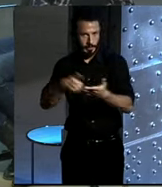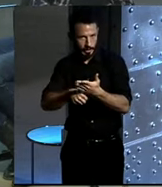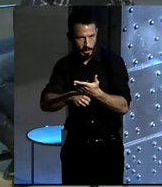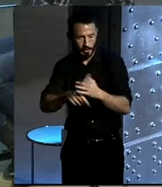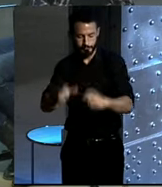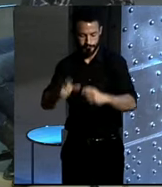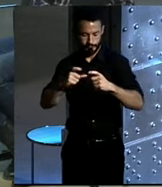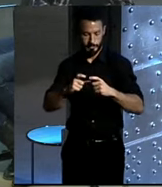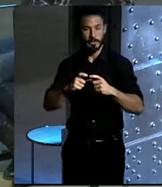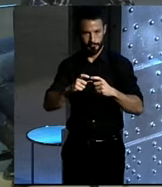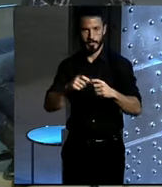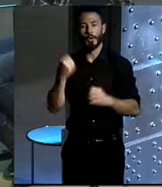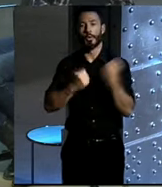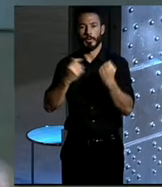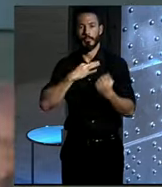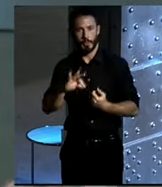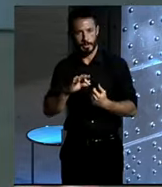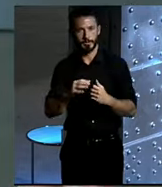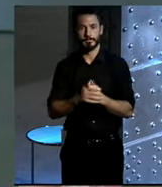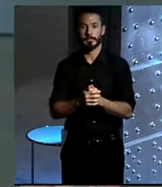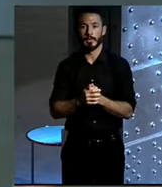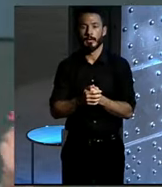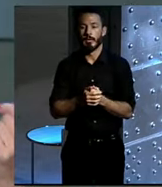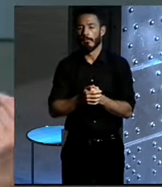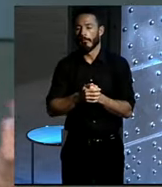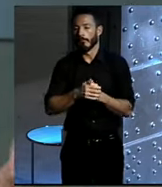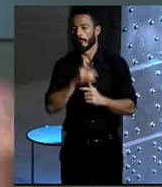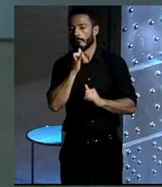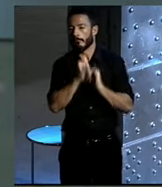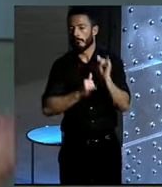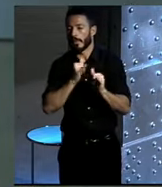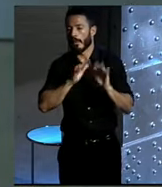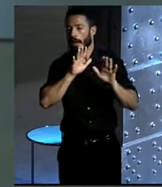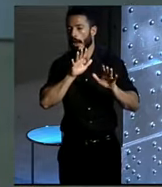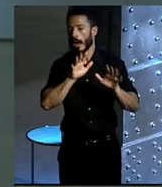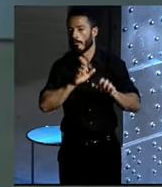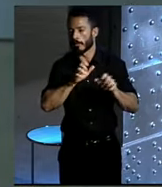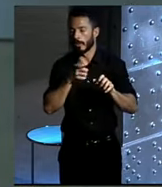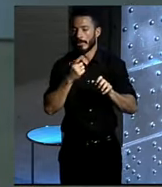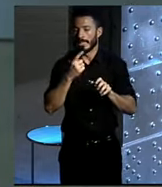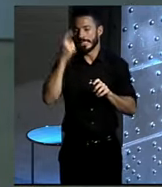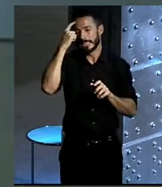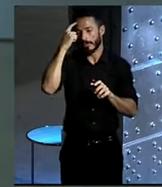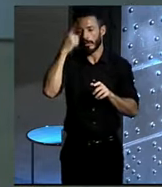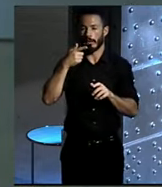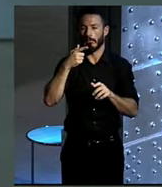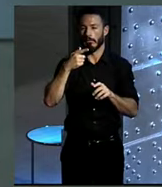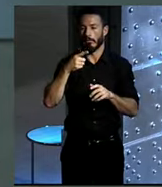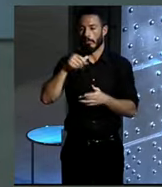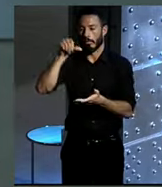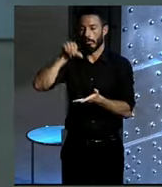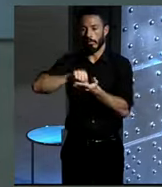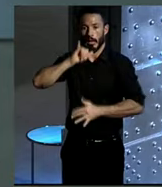le hace usted apto para llevar el volante. Se aprende a montar en bici, pero ¿cómo saber cuando uno es tan buen ciclista como para lanzarse a una ciudad